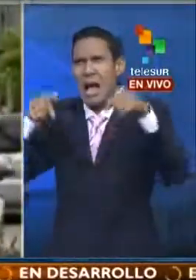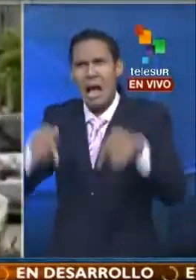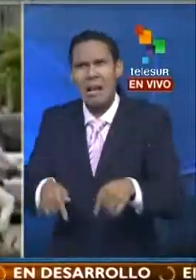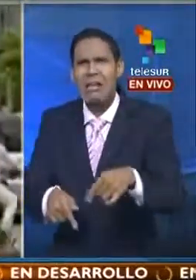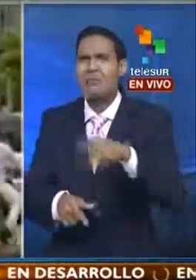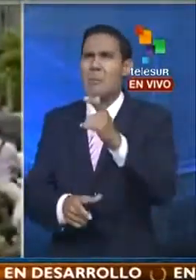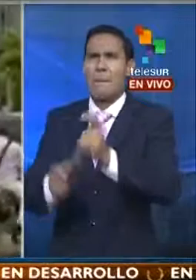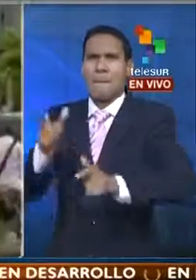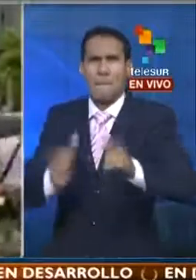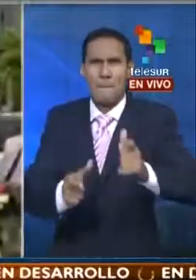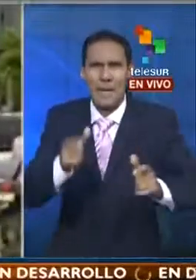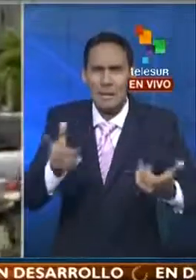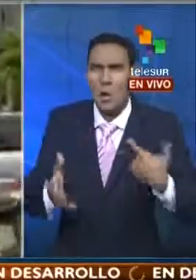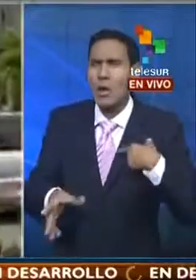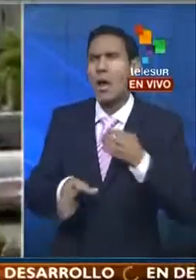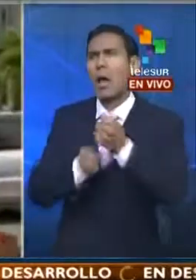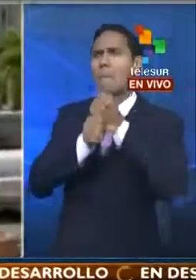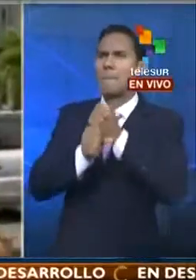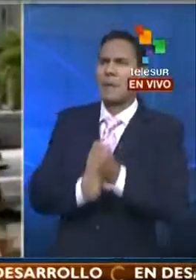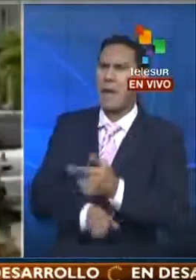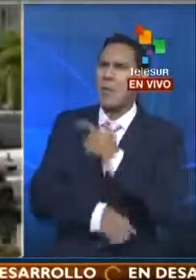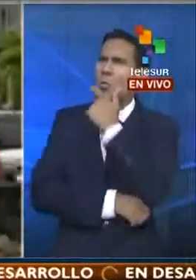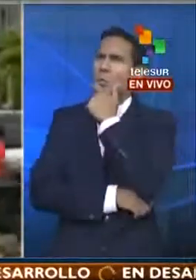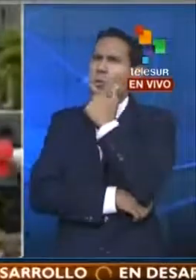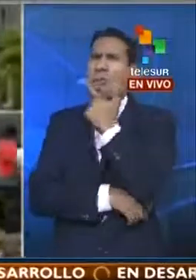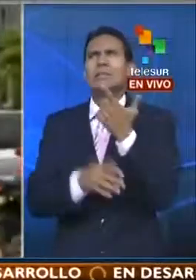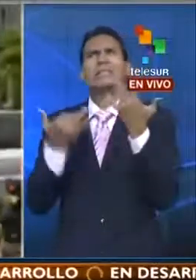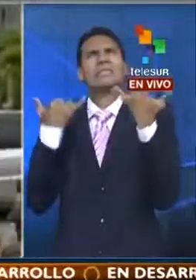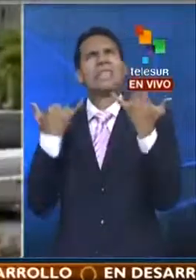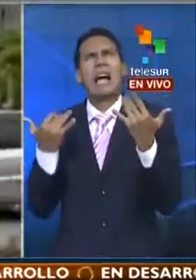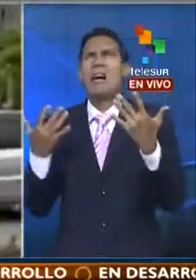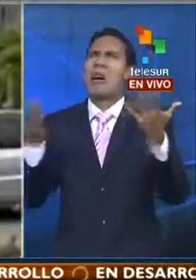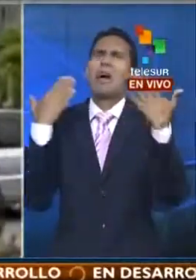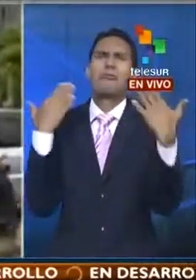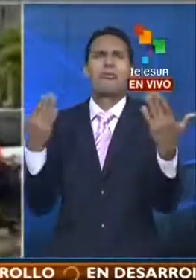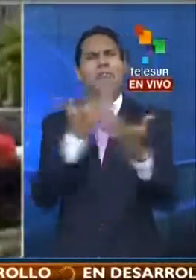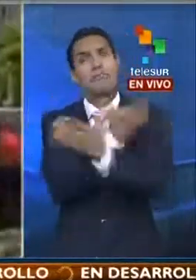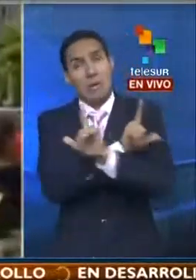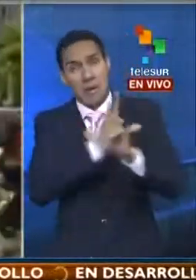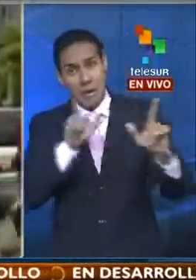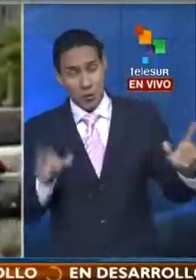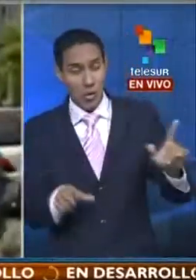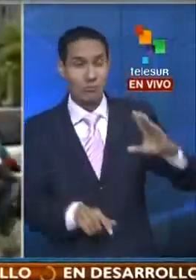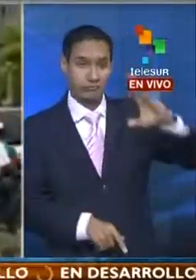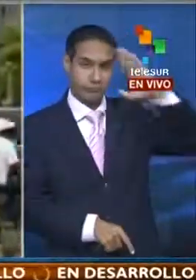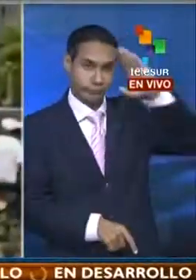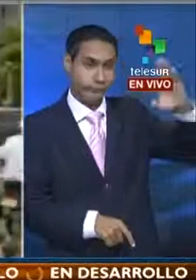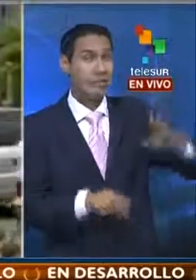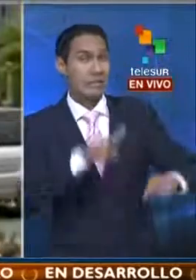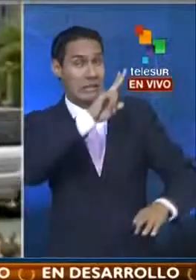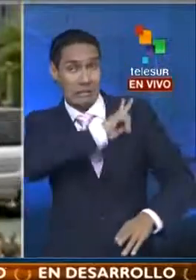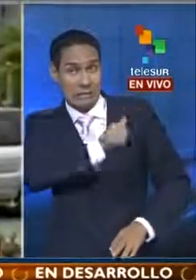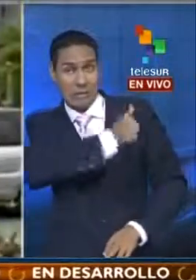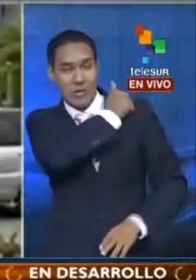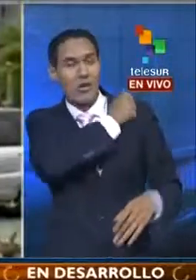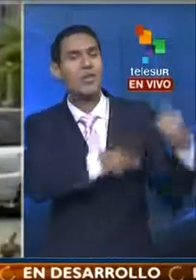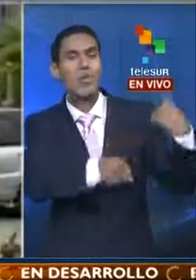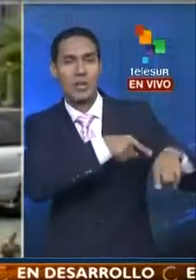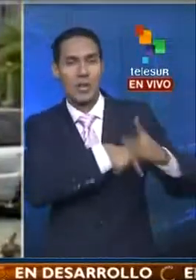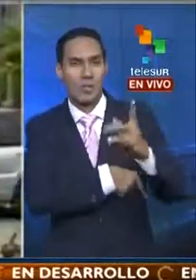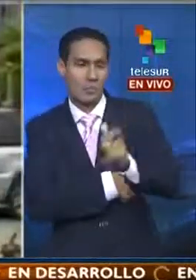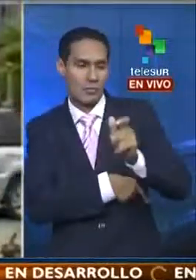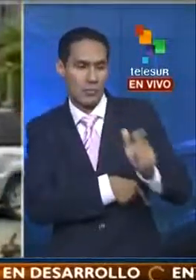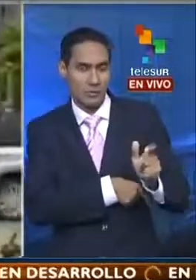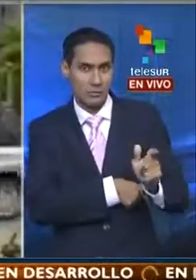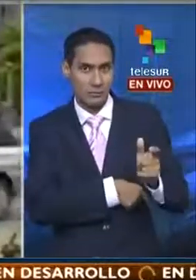gente, en medio de la expectativa, espera que por fin se dé la liberación del general y sus acompañantes. ¿Por qué? Porque